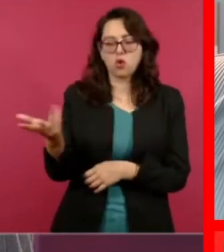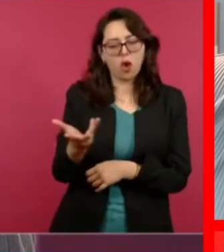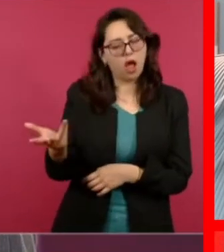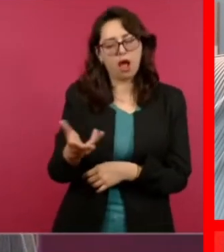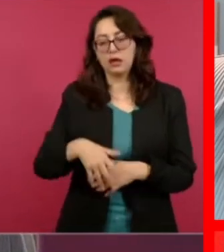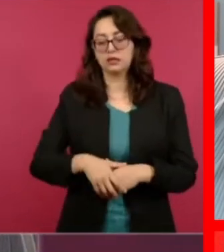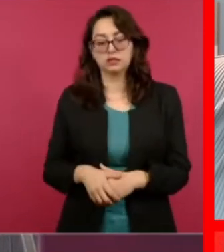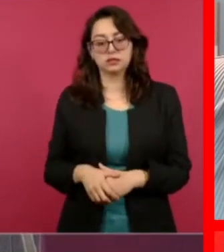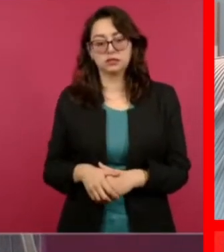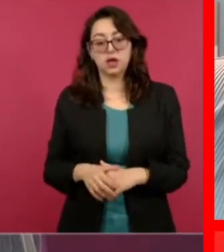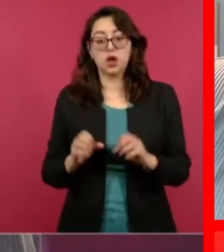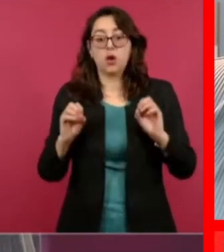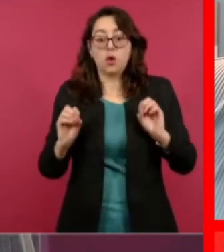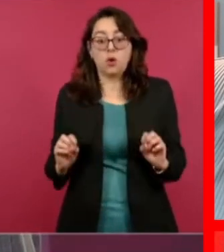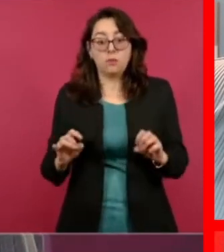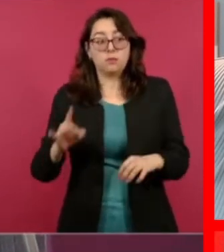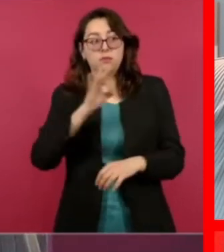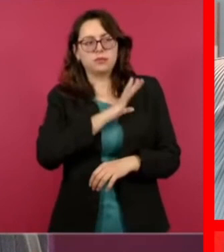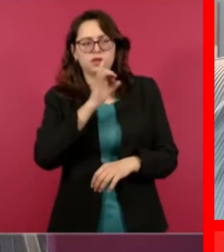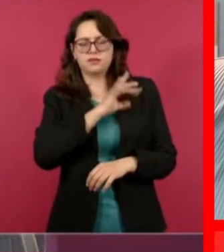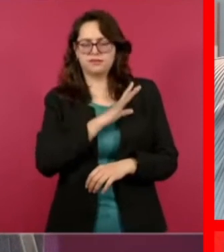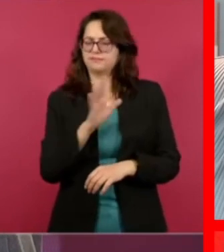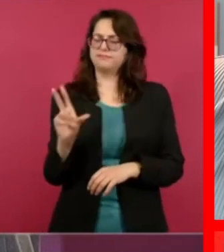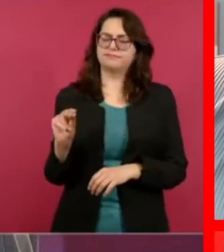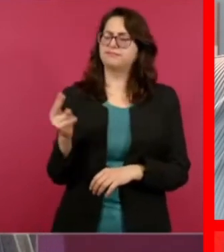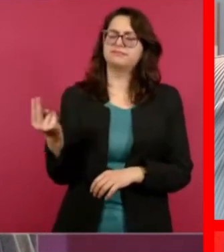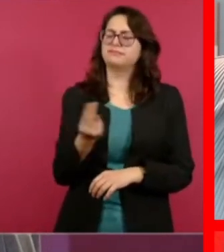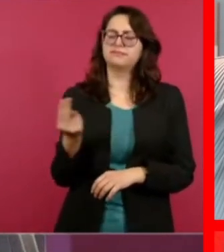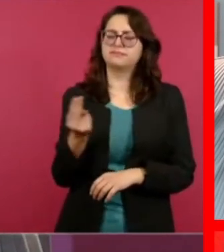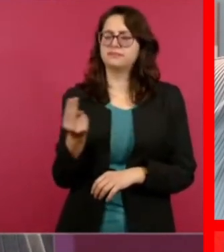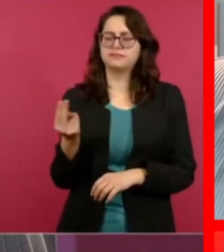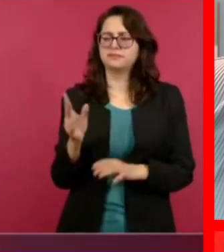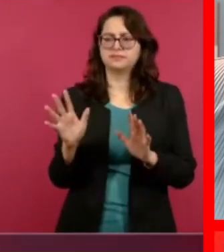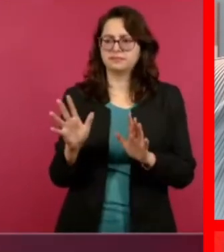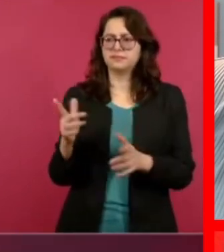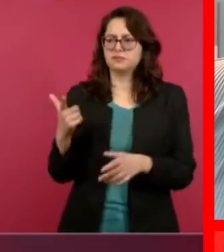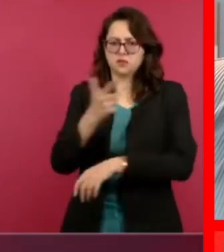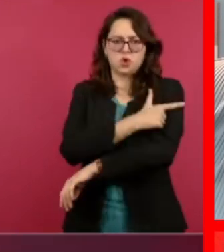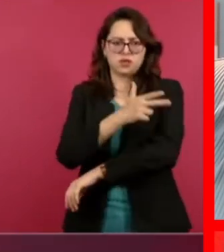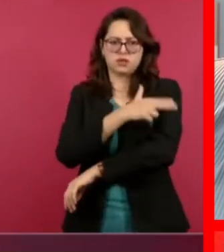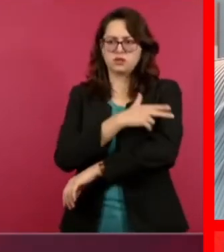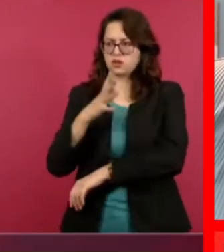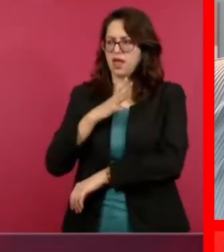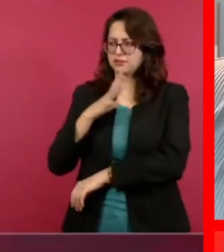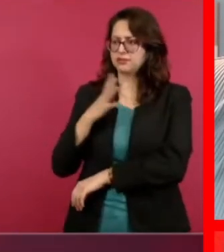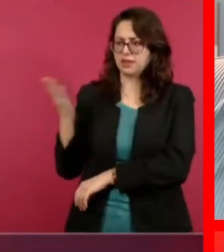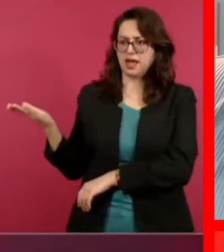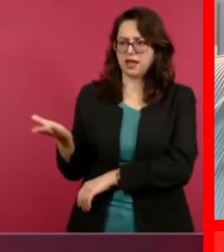someter, que no los enganchen, sobre todo a los jóvenes.